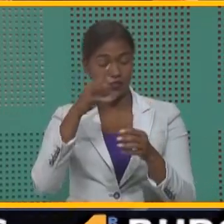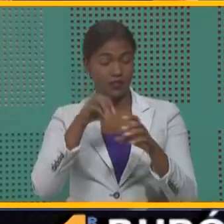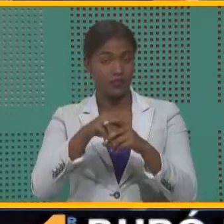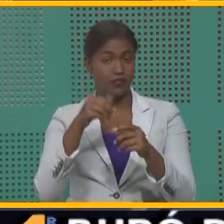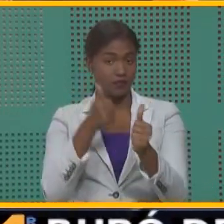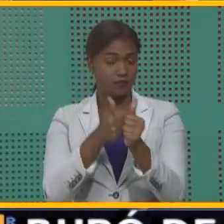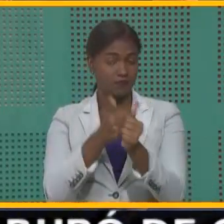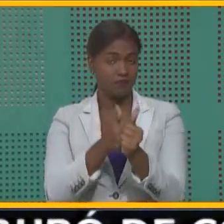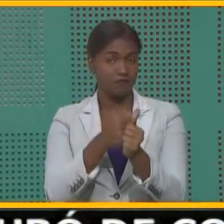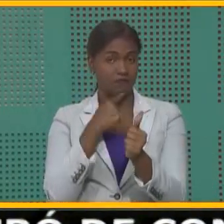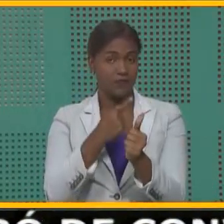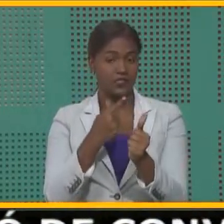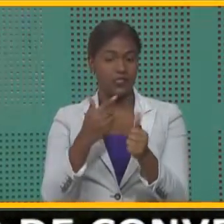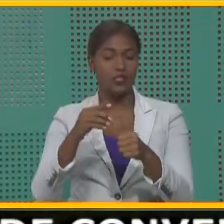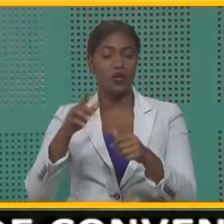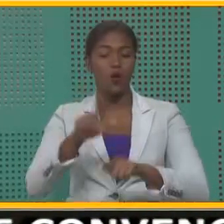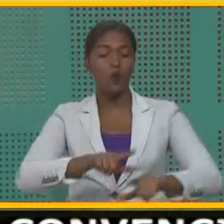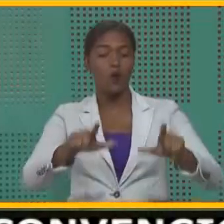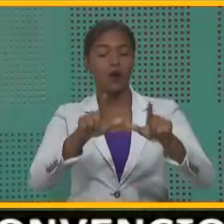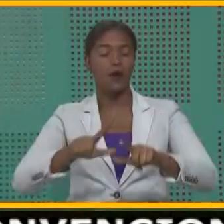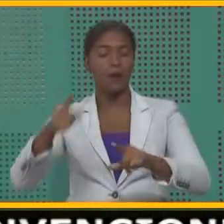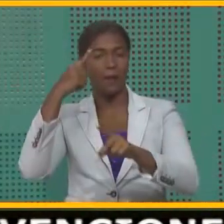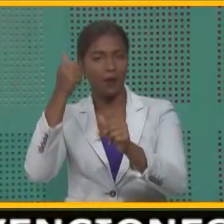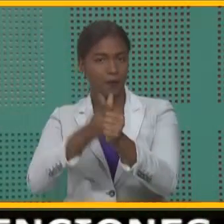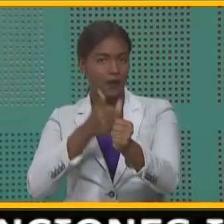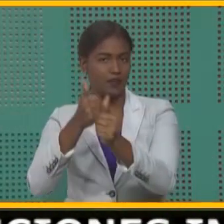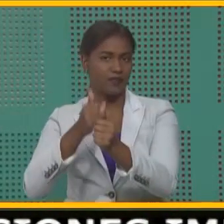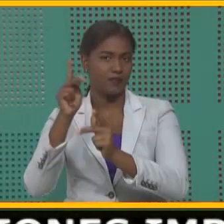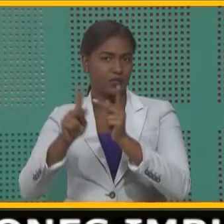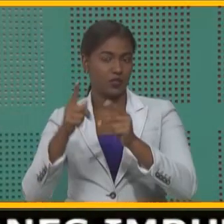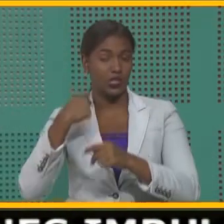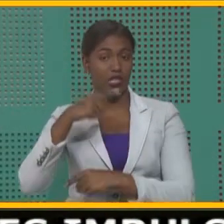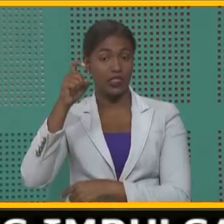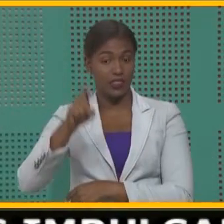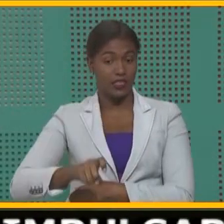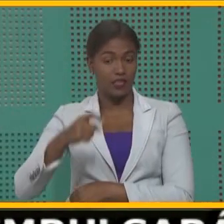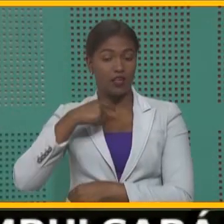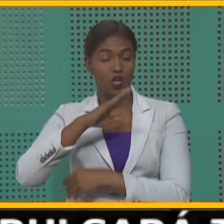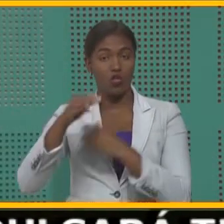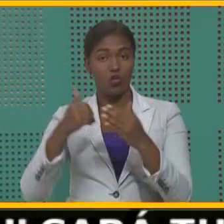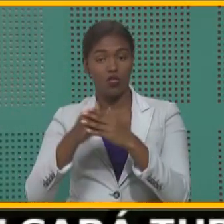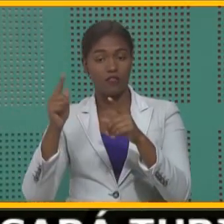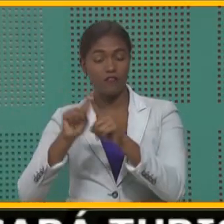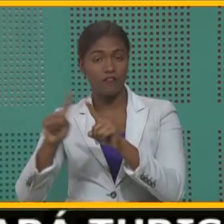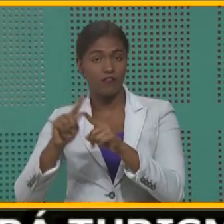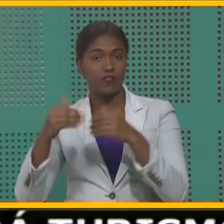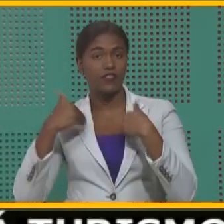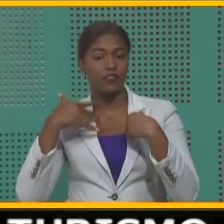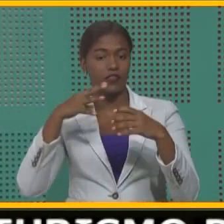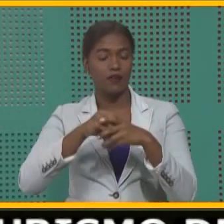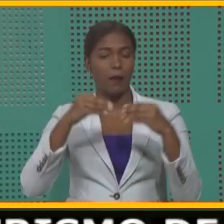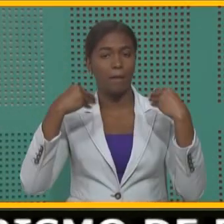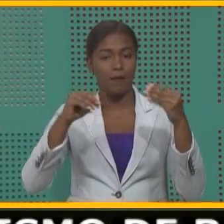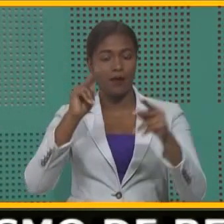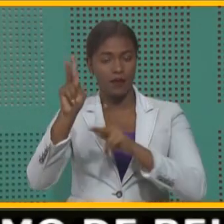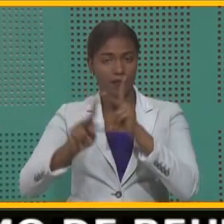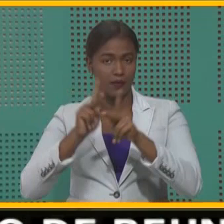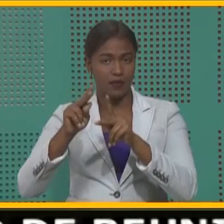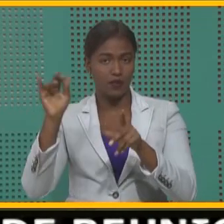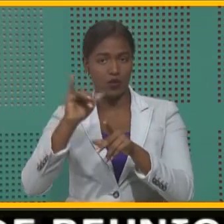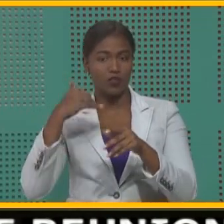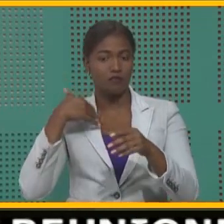rango de acción donde viven, donde están habitados por personas. Nosotros tenemos la obligación de todo material explosivo pirotécnico que se encuentre en venta al público,